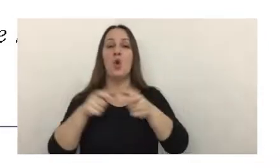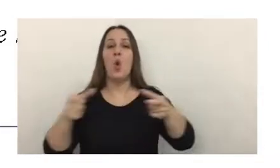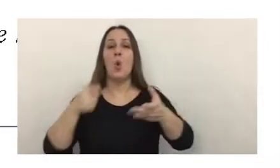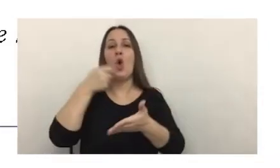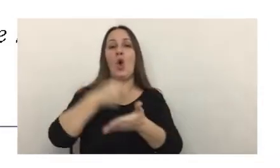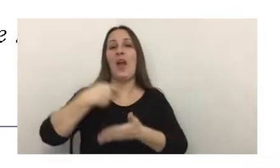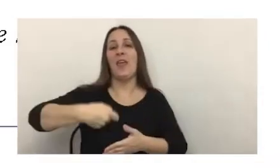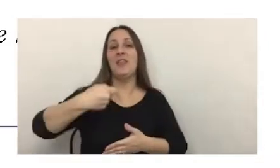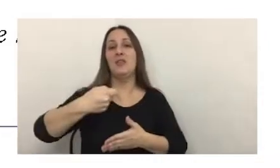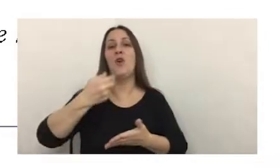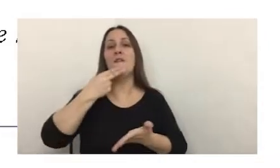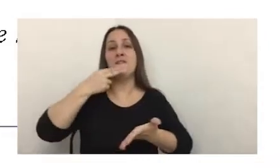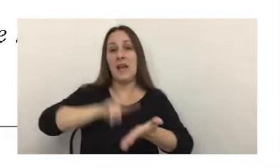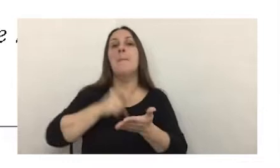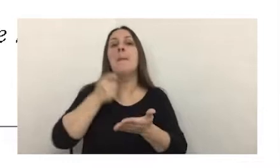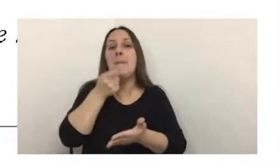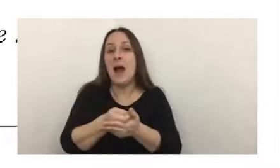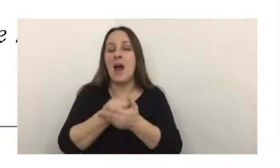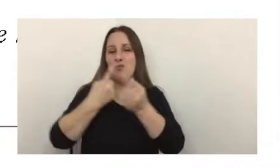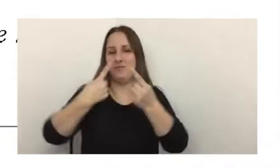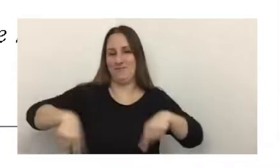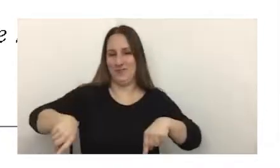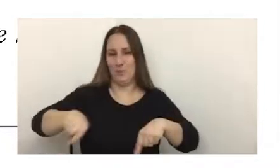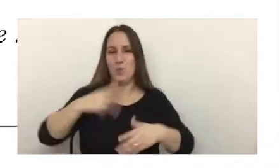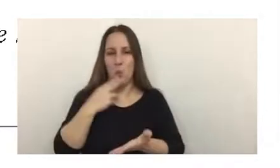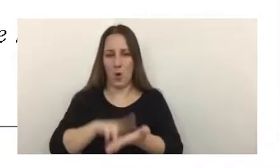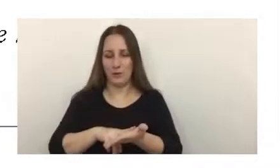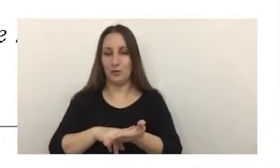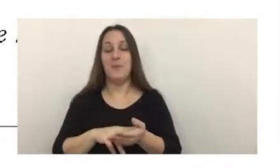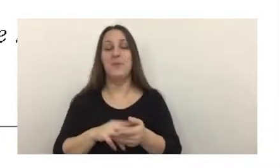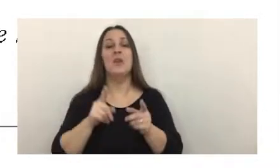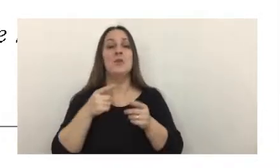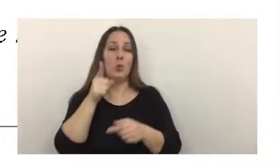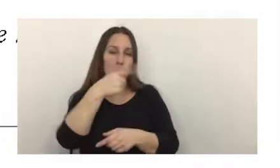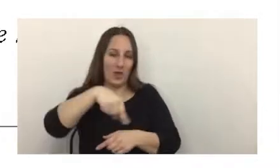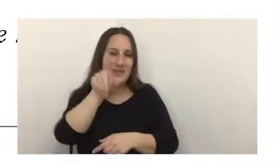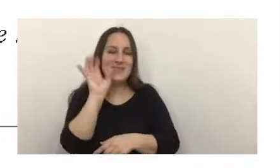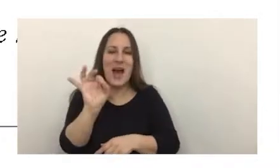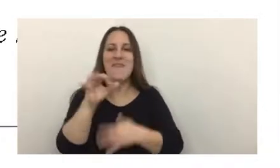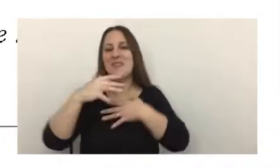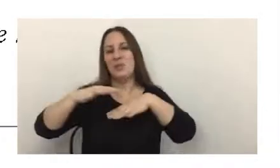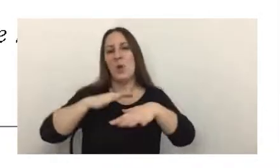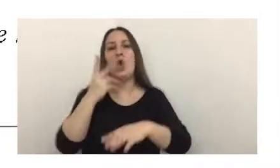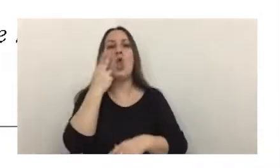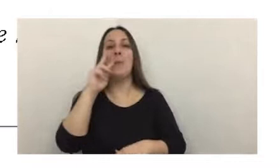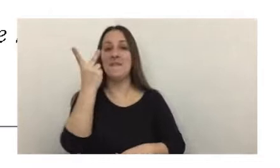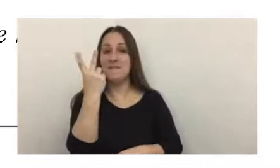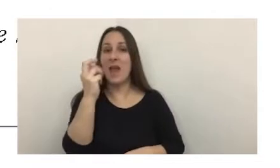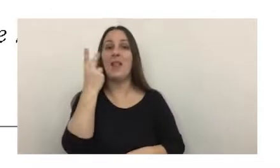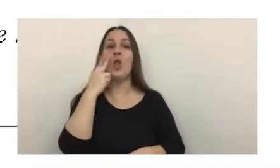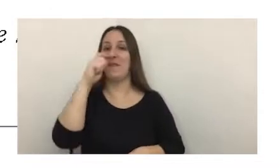crédito fiscal para pagar obligaciones fiscales. A raíz de todo lo que ustedes saben que hemos vivido año 2020